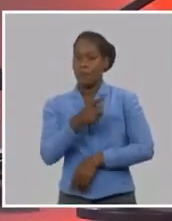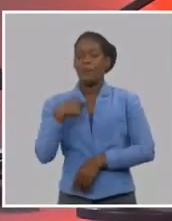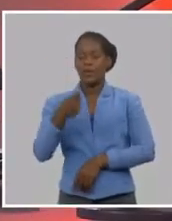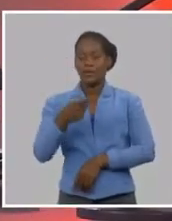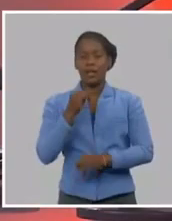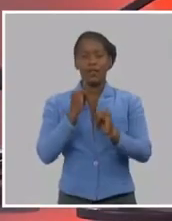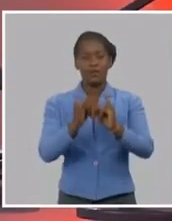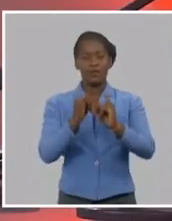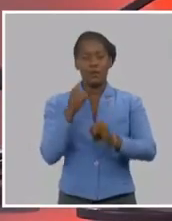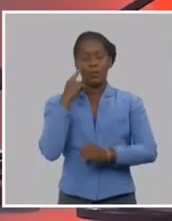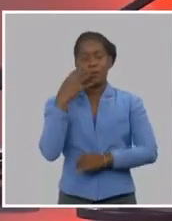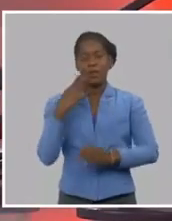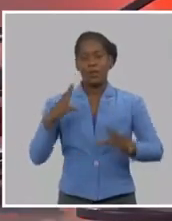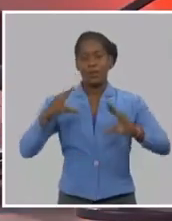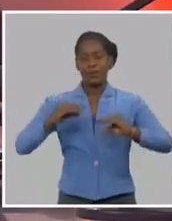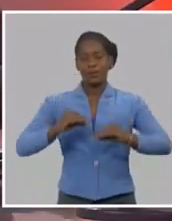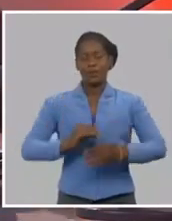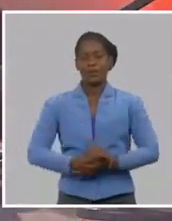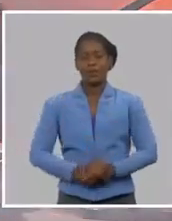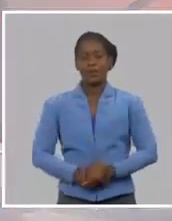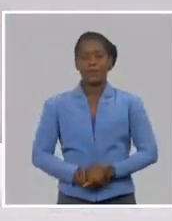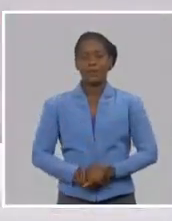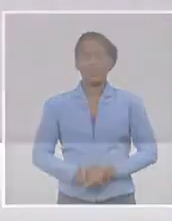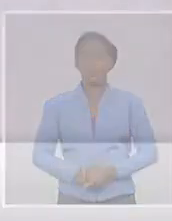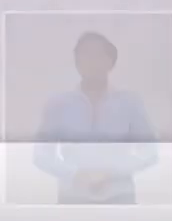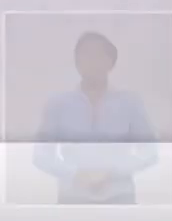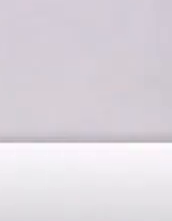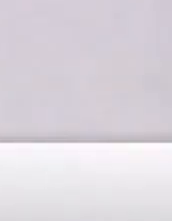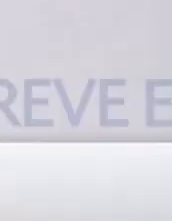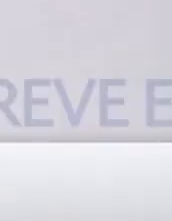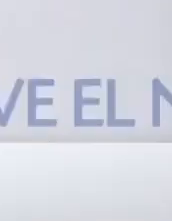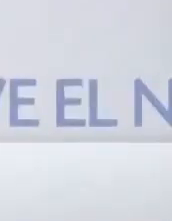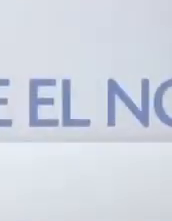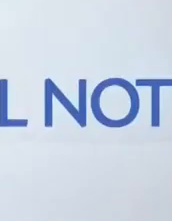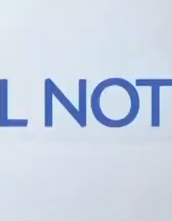estaremos aquí de nuevo. Buenas noches. ¡Gracias!